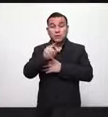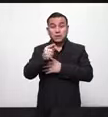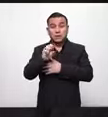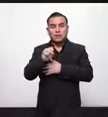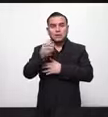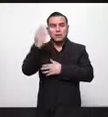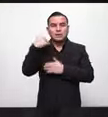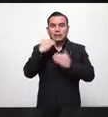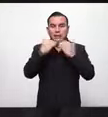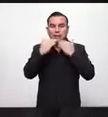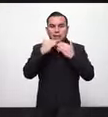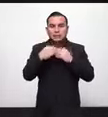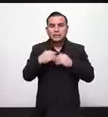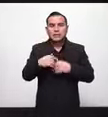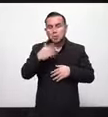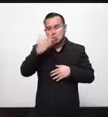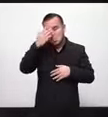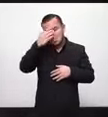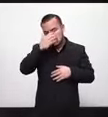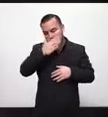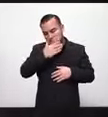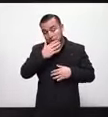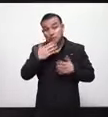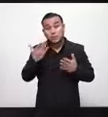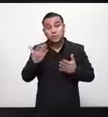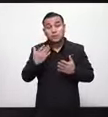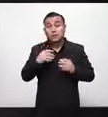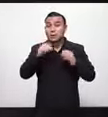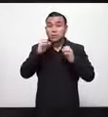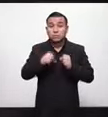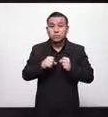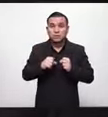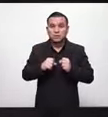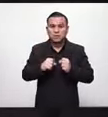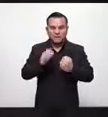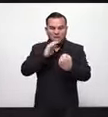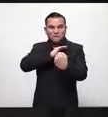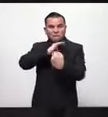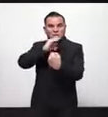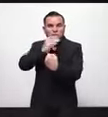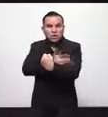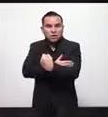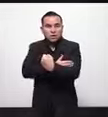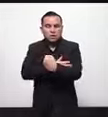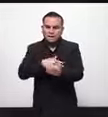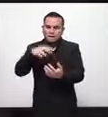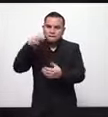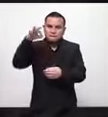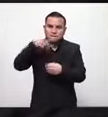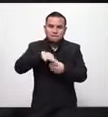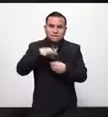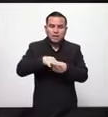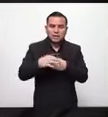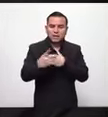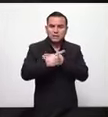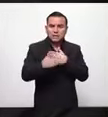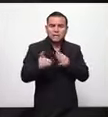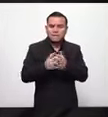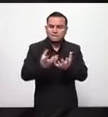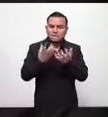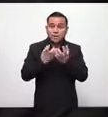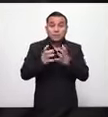frustrado de no tener el músculo legislativo el músculo el músculo adecuado la fuerza que se necesita